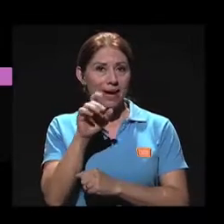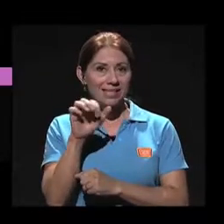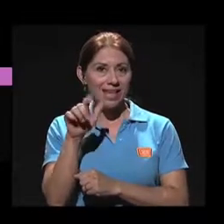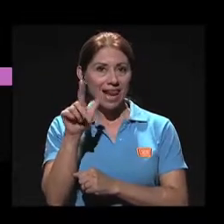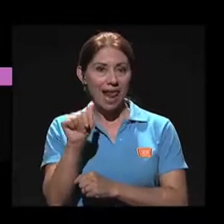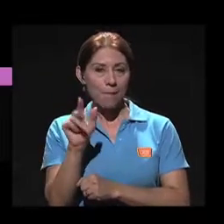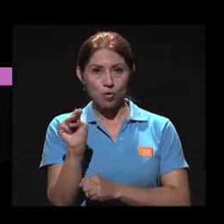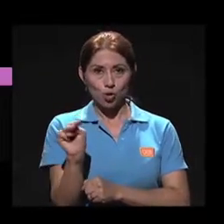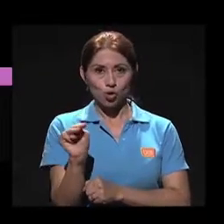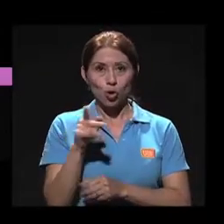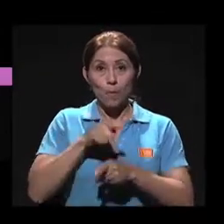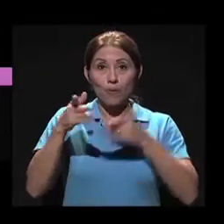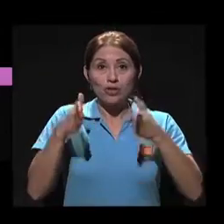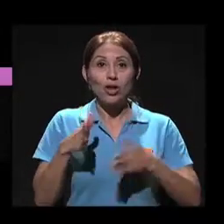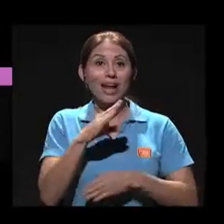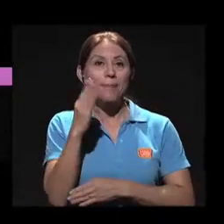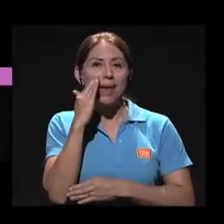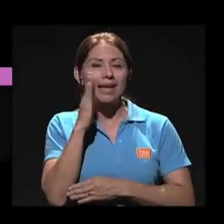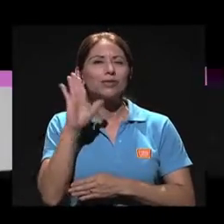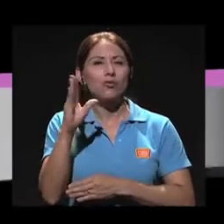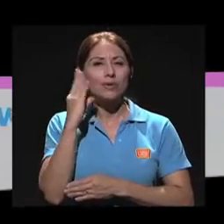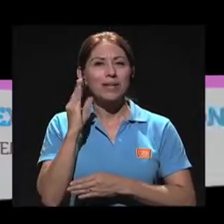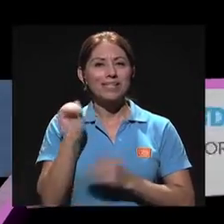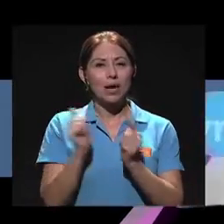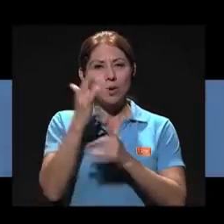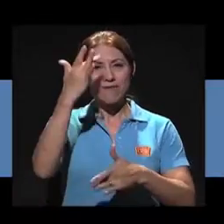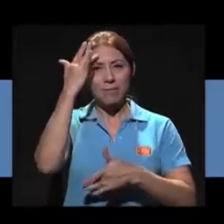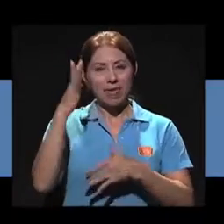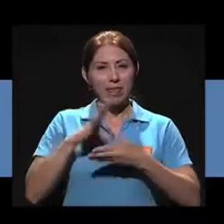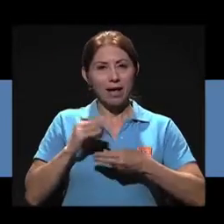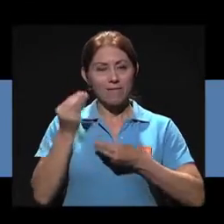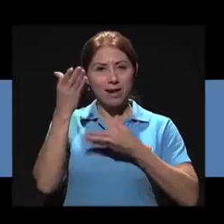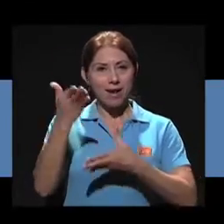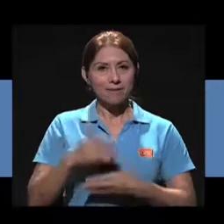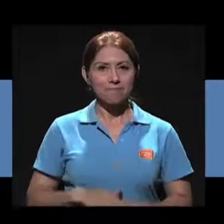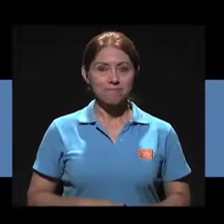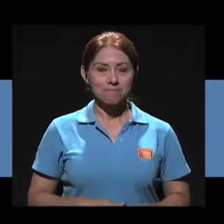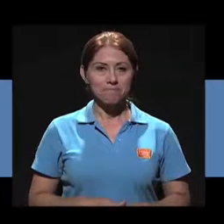profesional y madre, quien nos contará su experiencia con esta enfermedad.